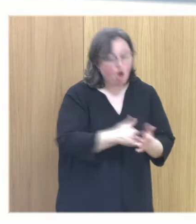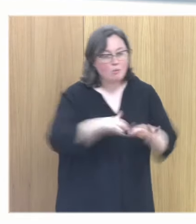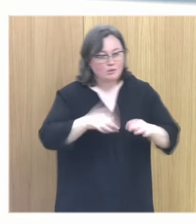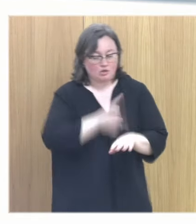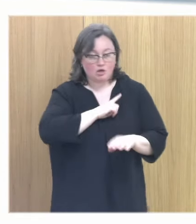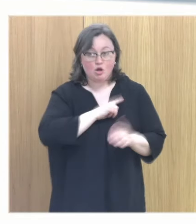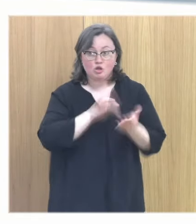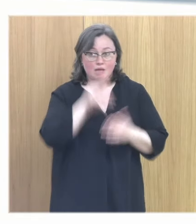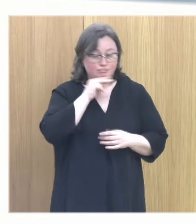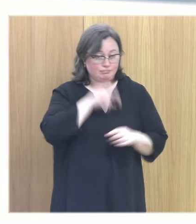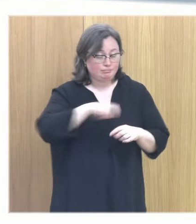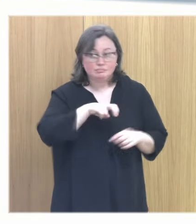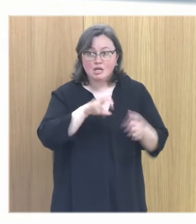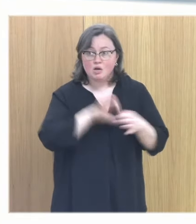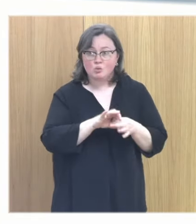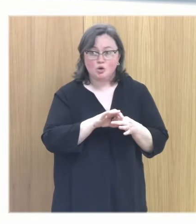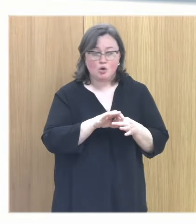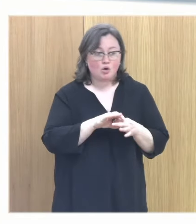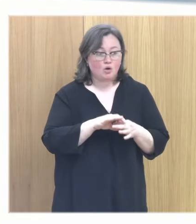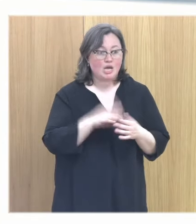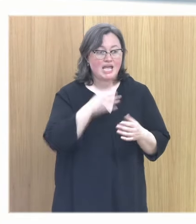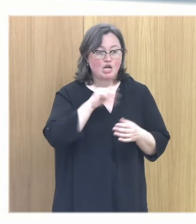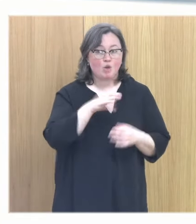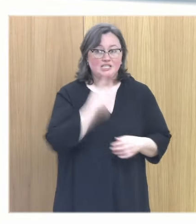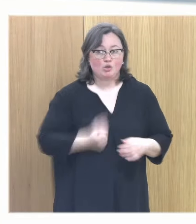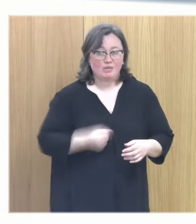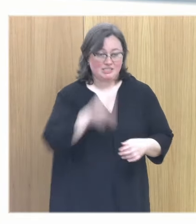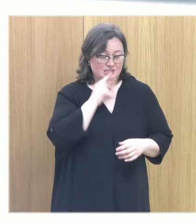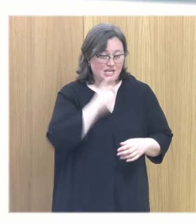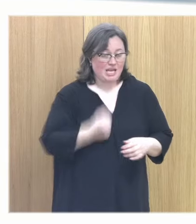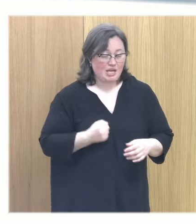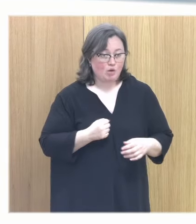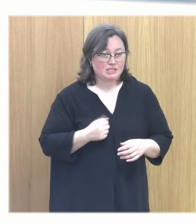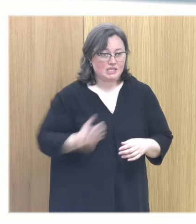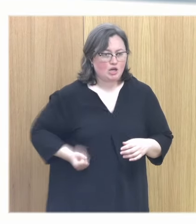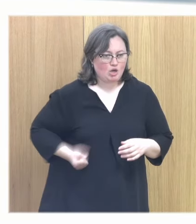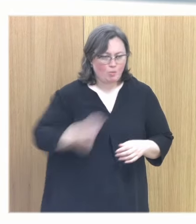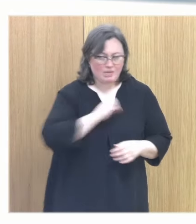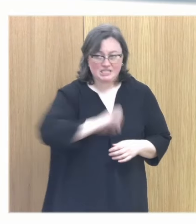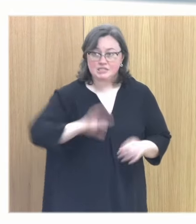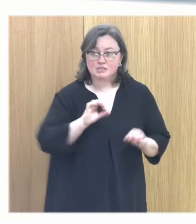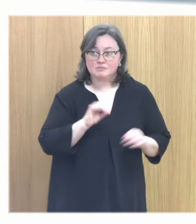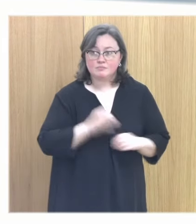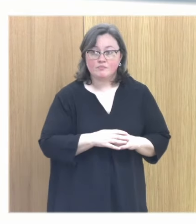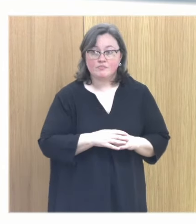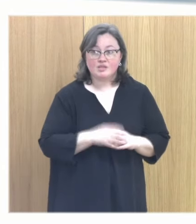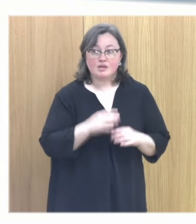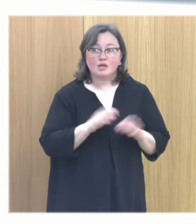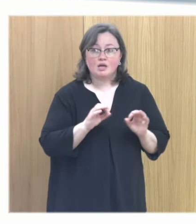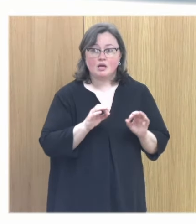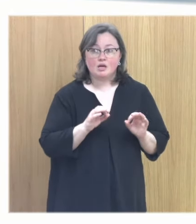ecopresis yo esto no me cansaré de repetirlo la eneuresis